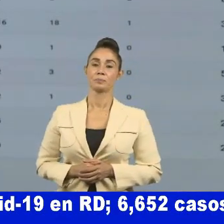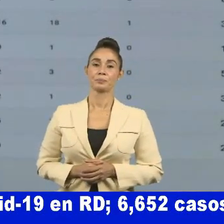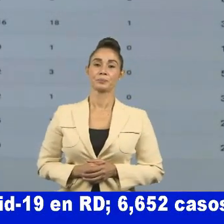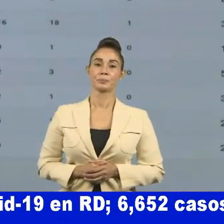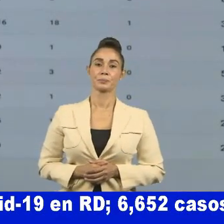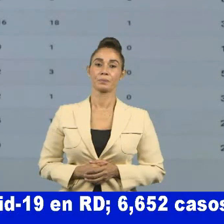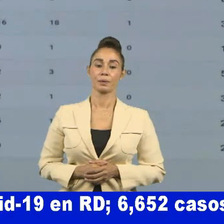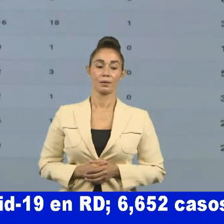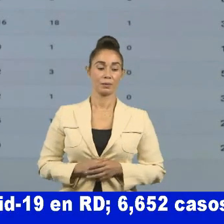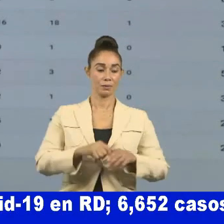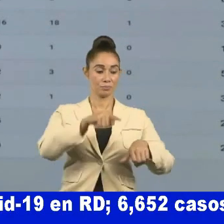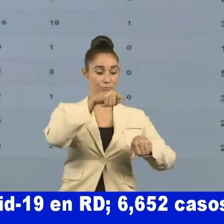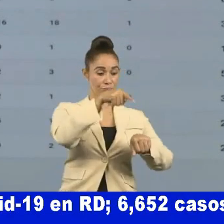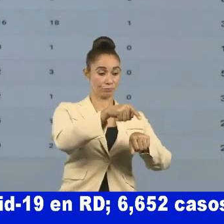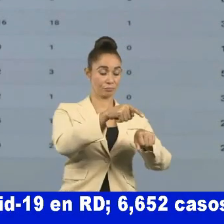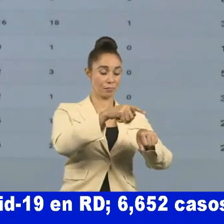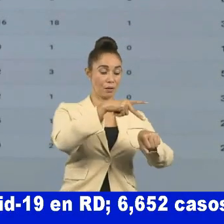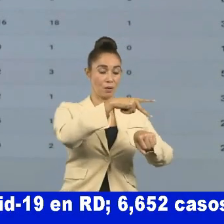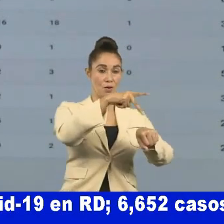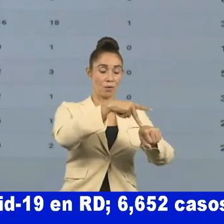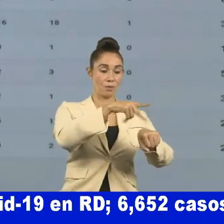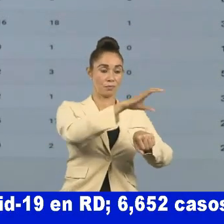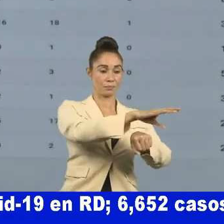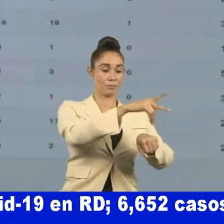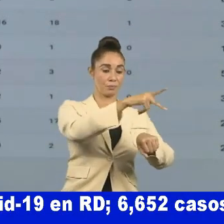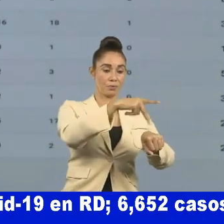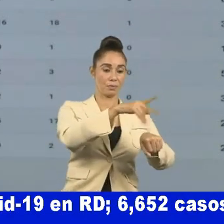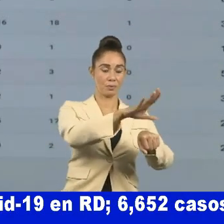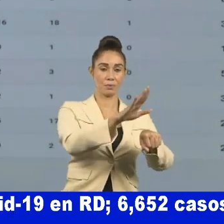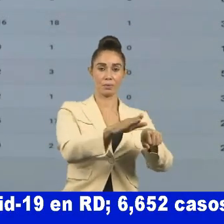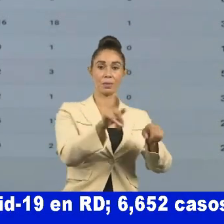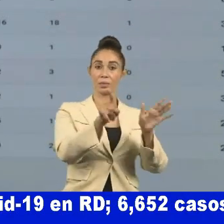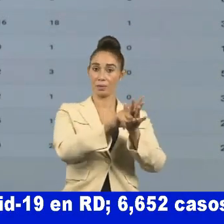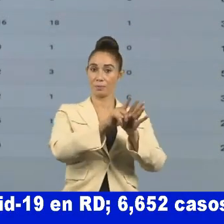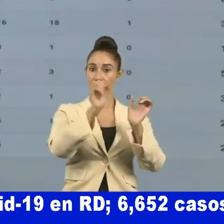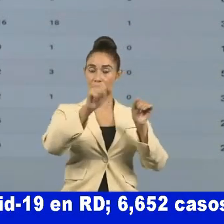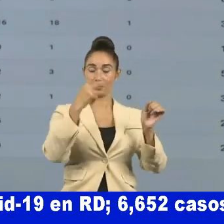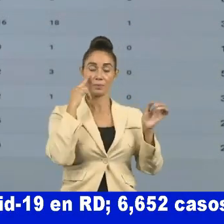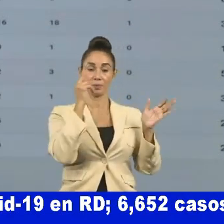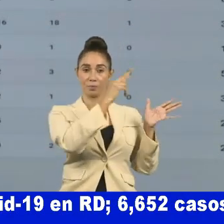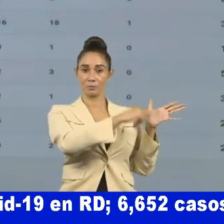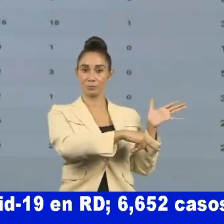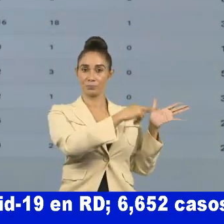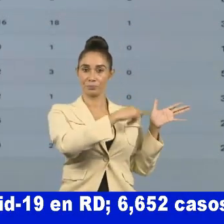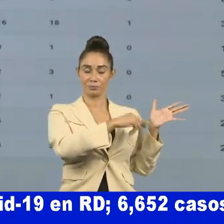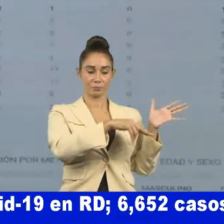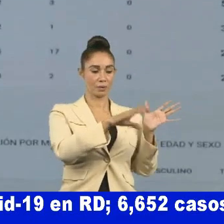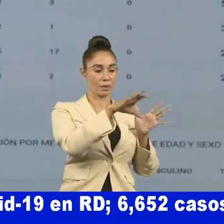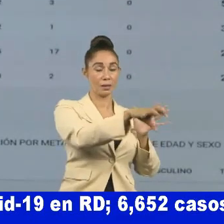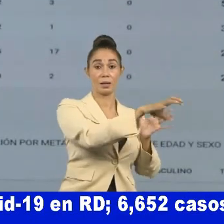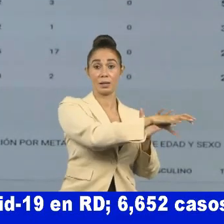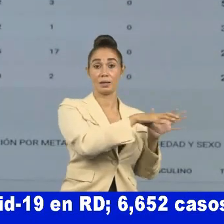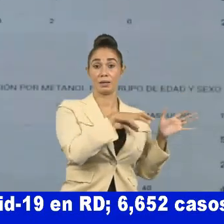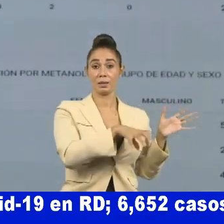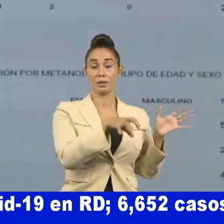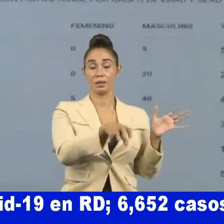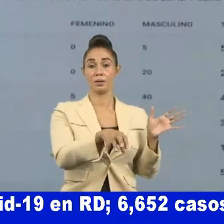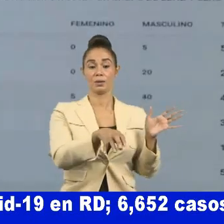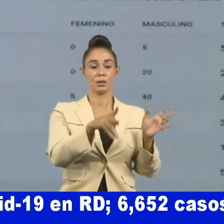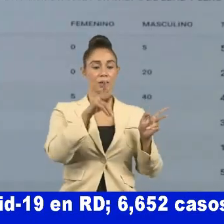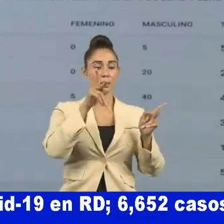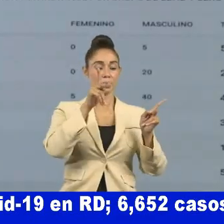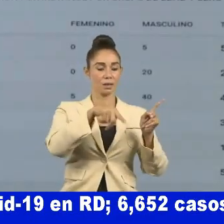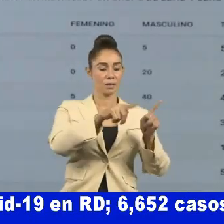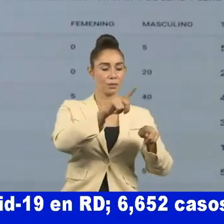según provincia. E igualmente, ahí en pantalla se pueden ver la distribución de